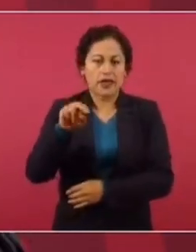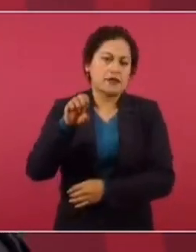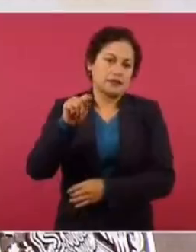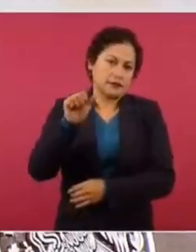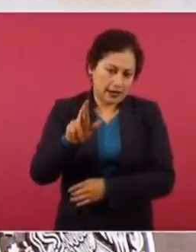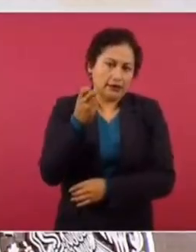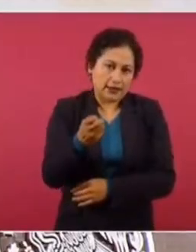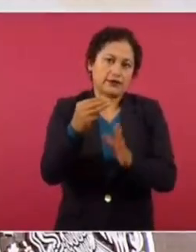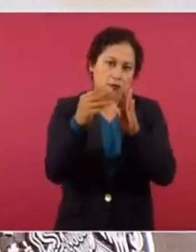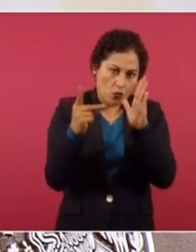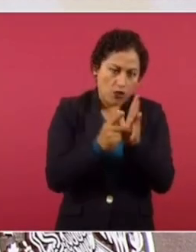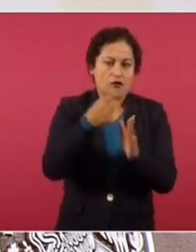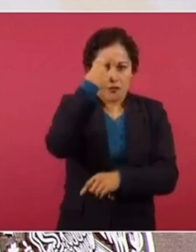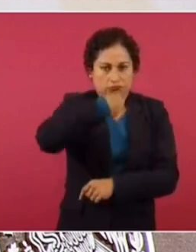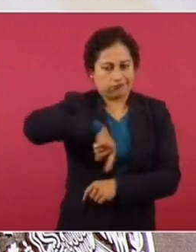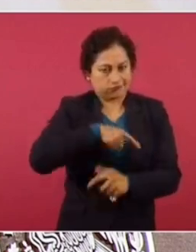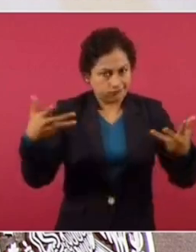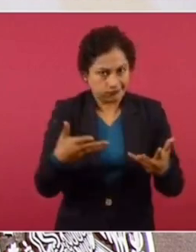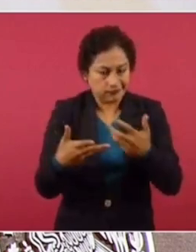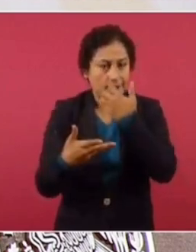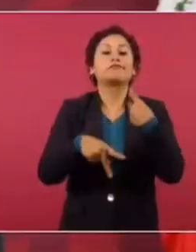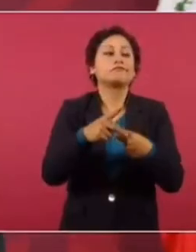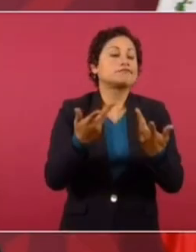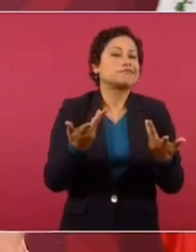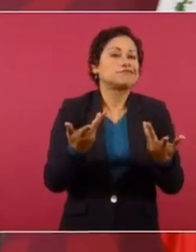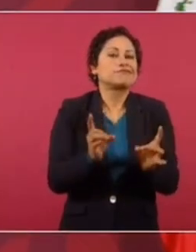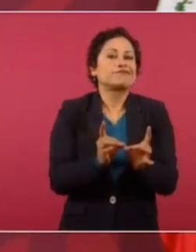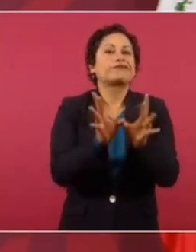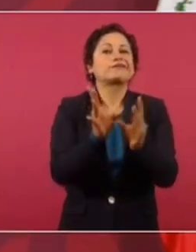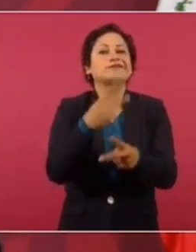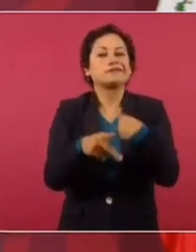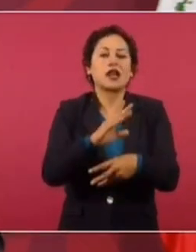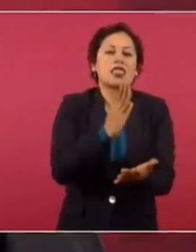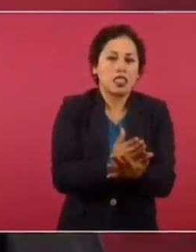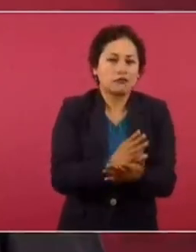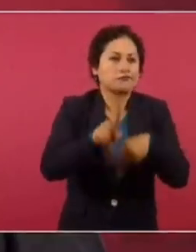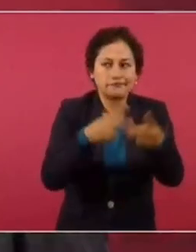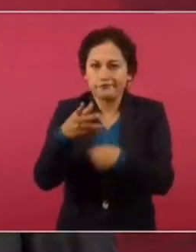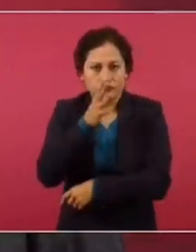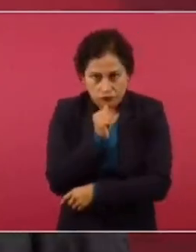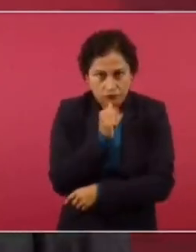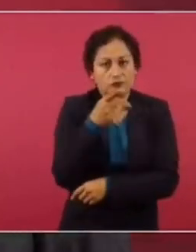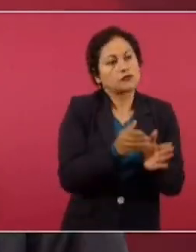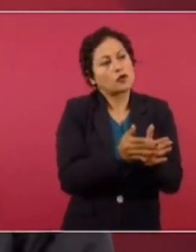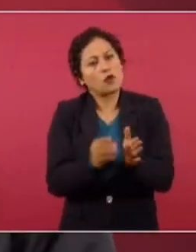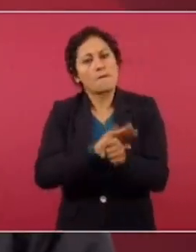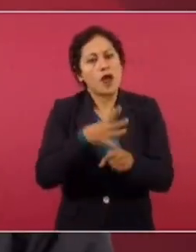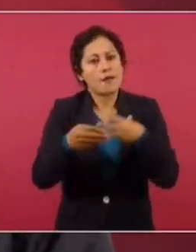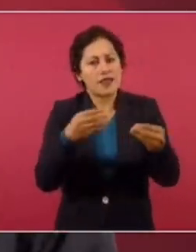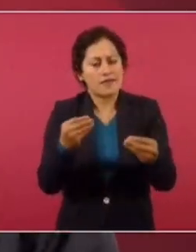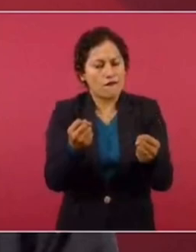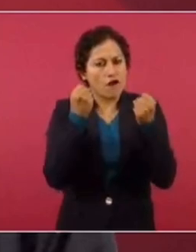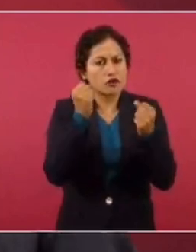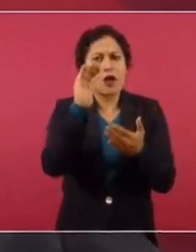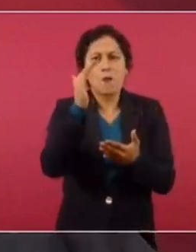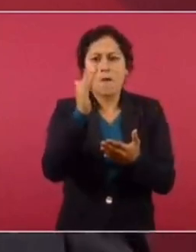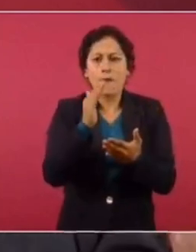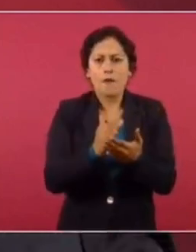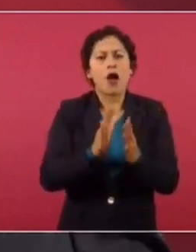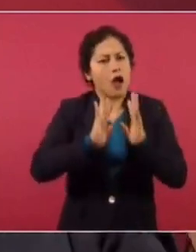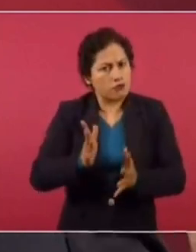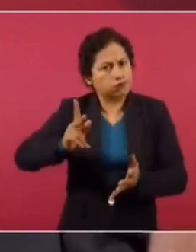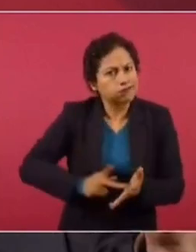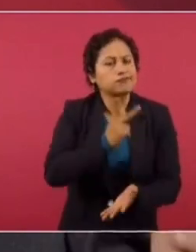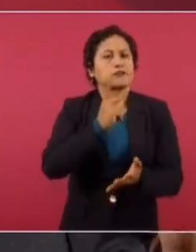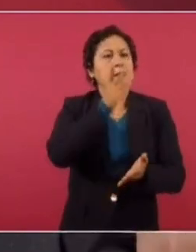estamos ahora aplicando. Nos detuvimos por la pandemia, pero tan luego pasó la pandemia, no lo más crítico. Ya de